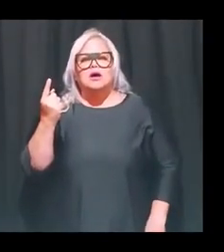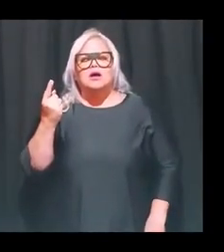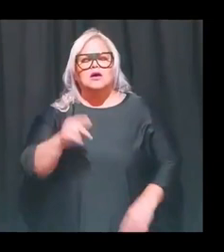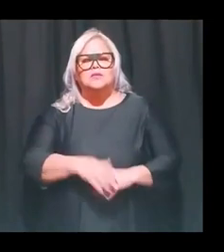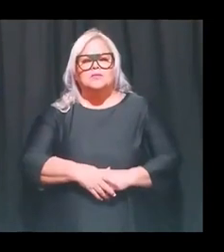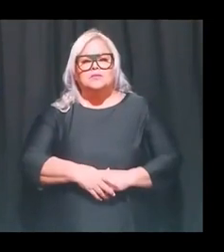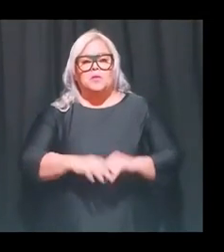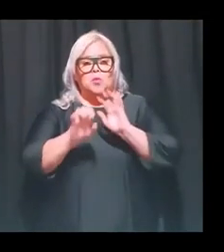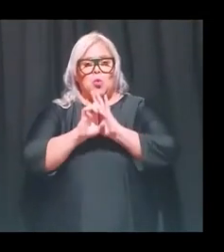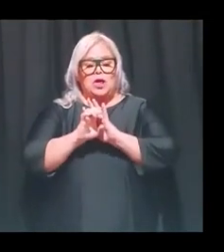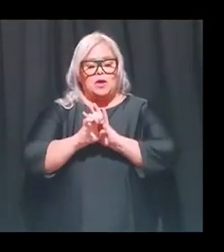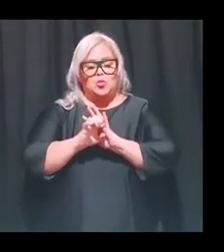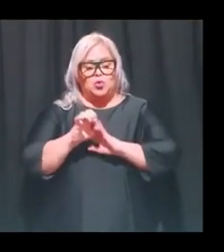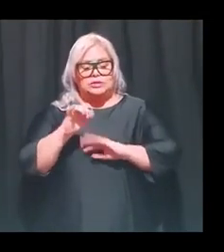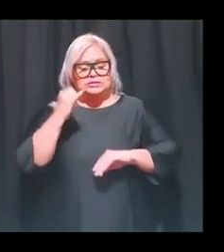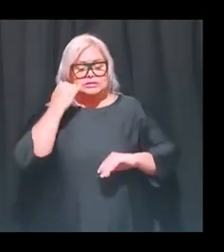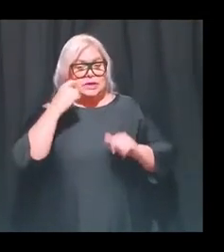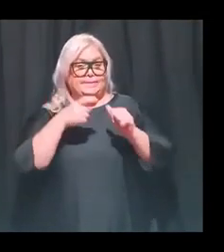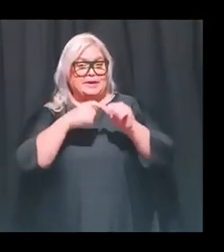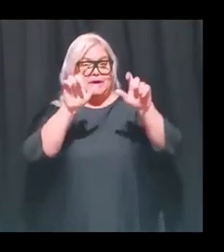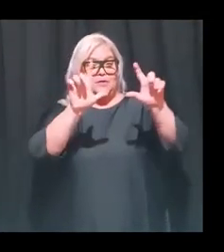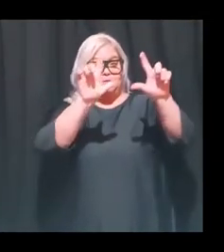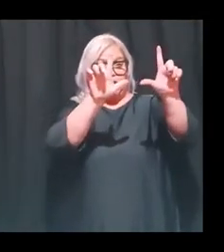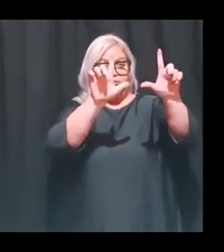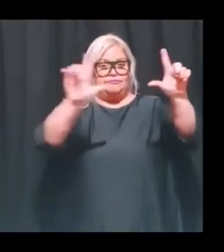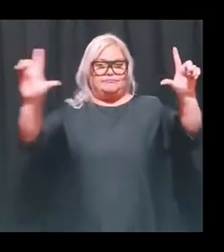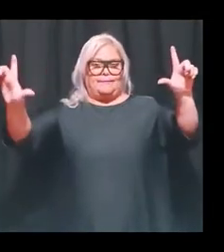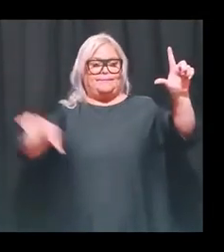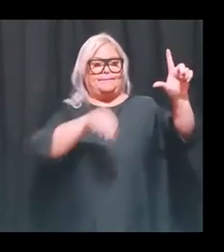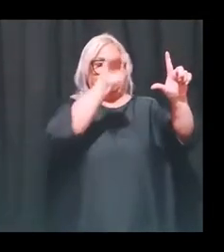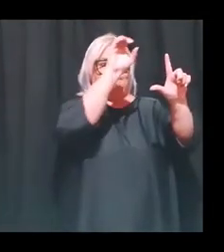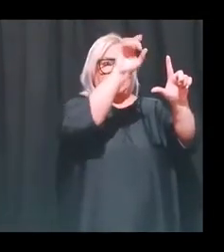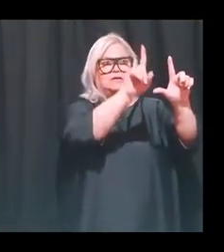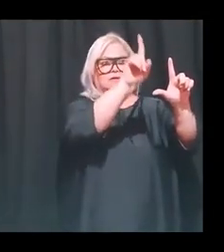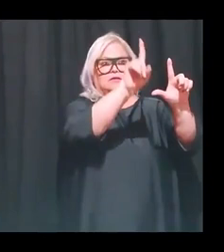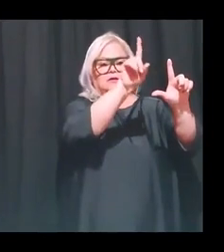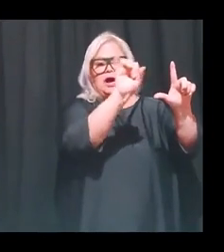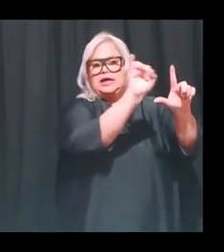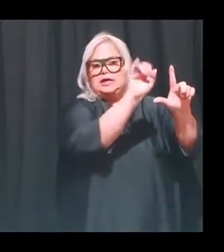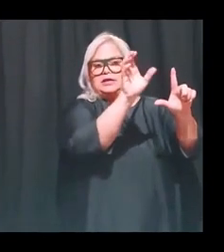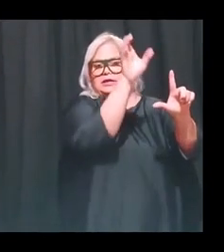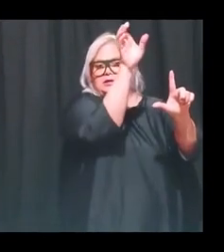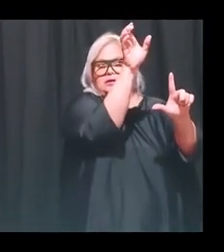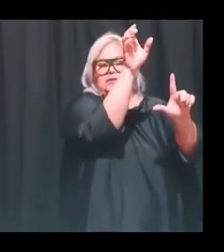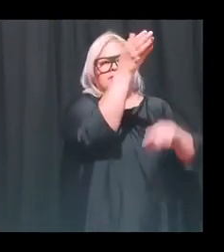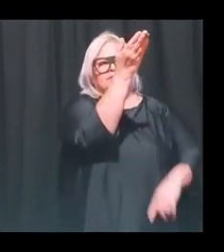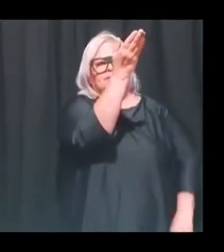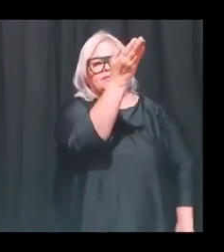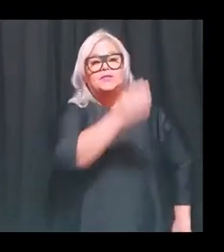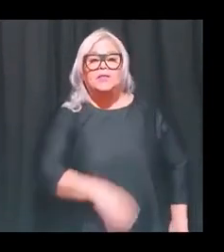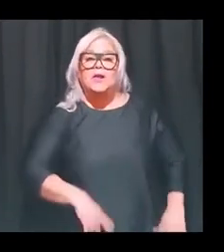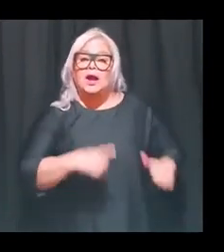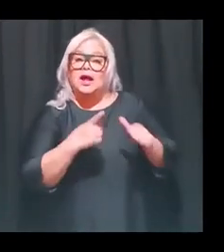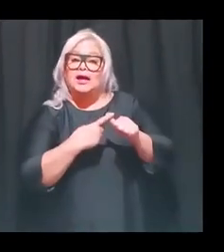si yo fuera a mirar la primera imagen en la parte superior a mano izquierda, pues esa primera